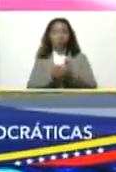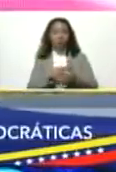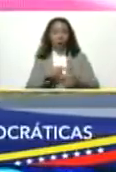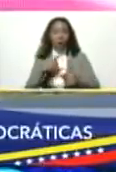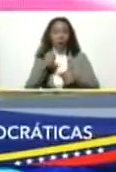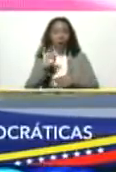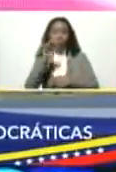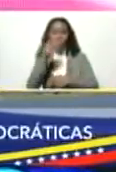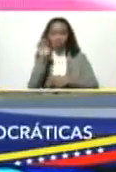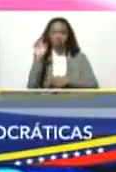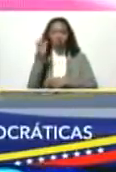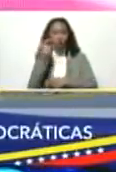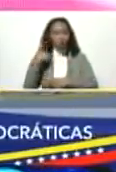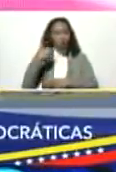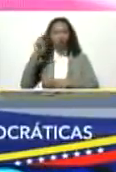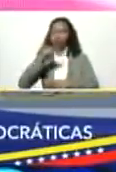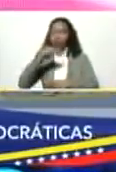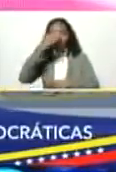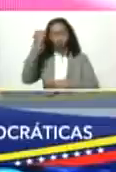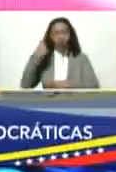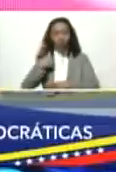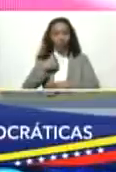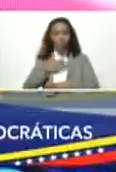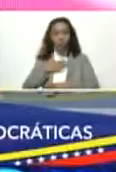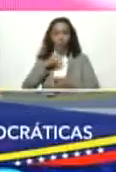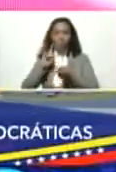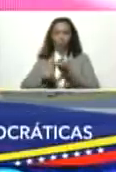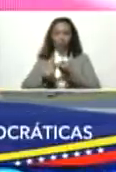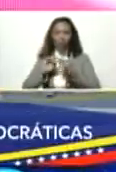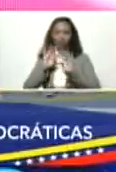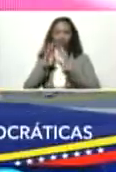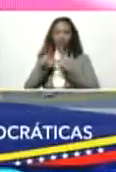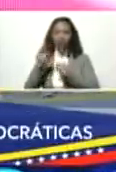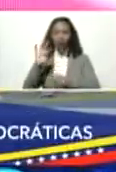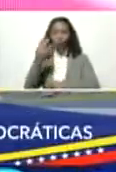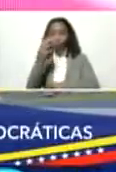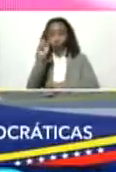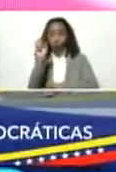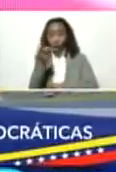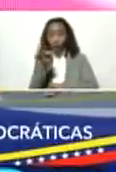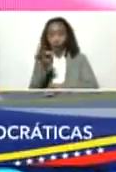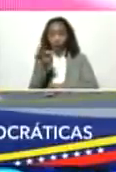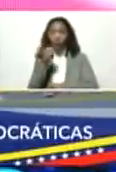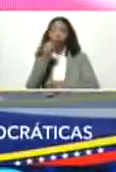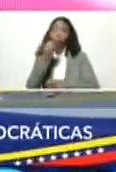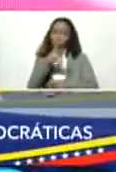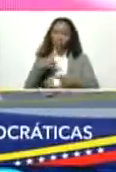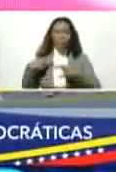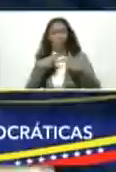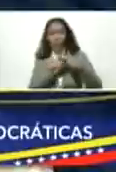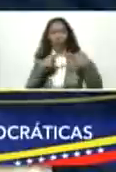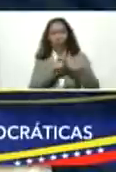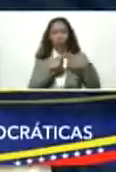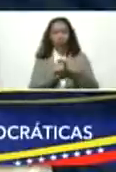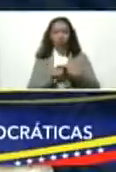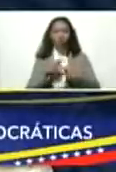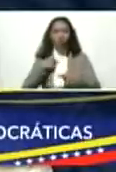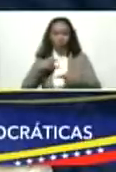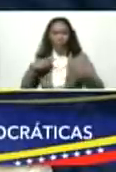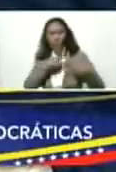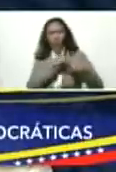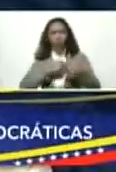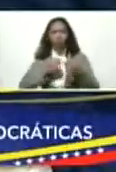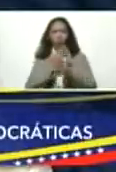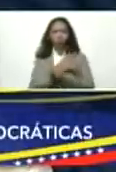como en cuarto grado nunca me olvido yo le he contado a Silvia en cuarto grado bueno las peleas pues tuvimos una pelea